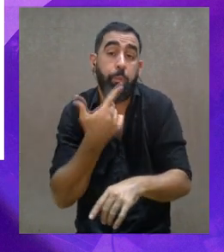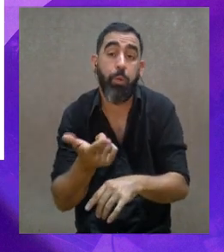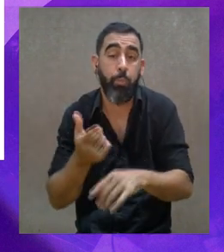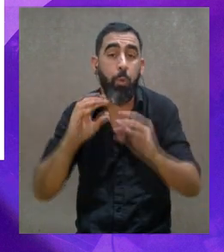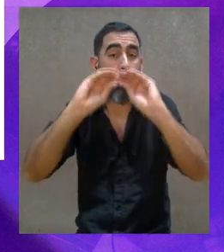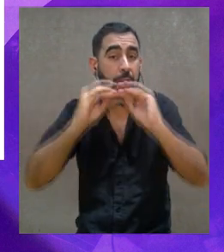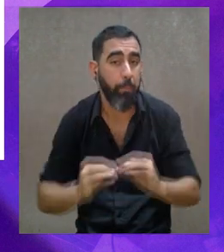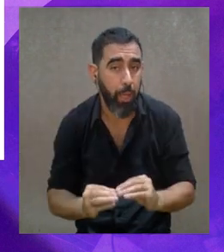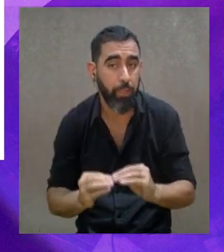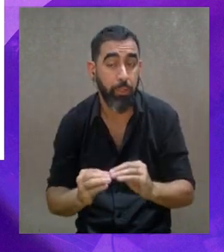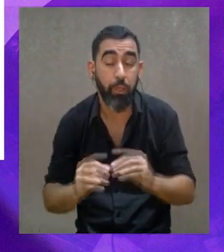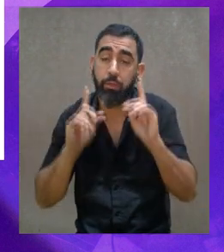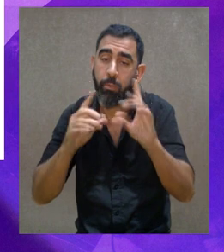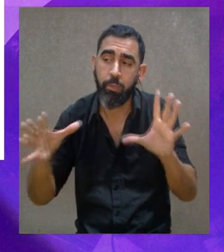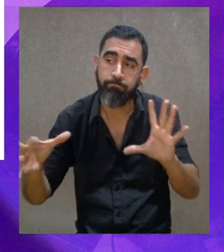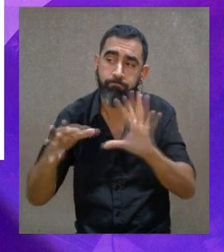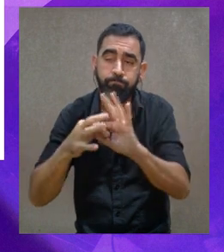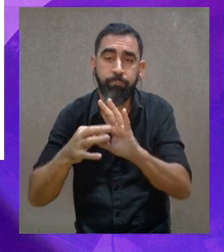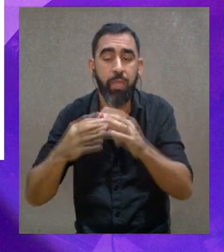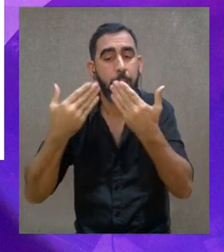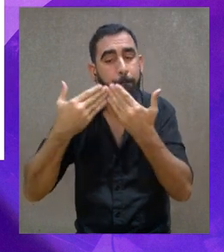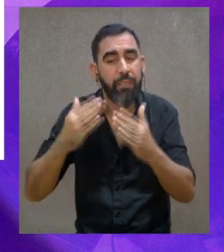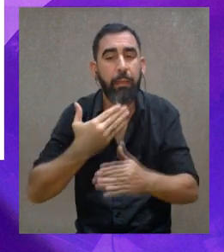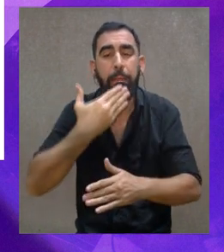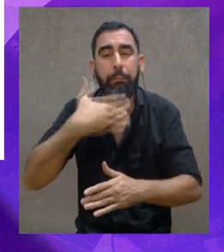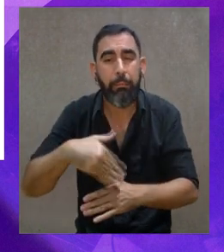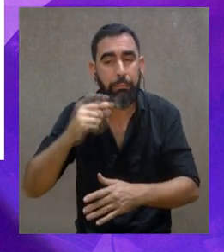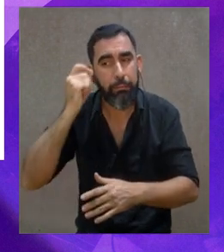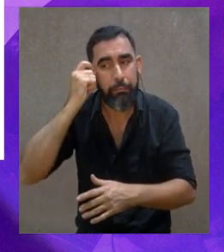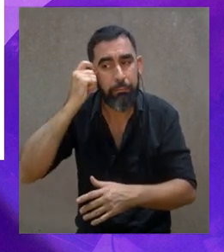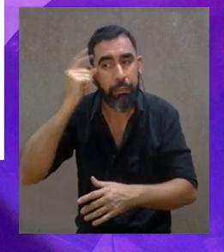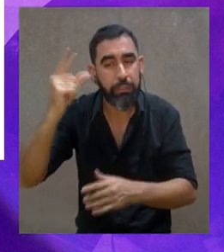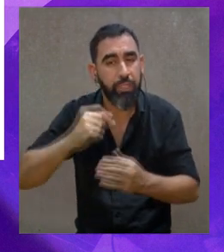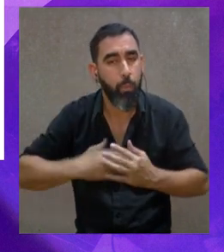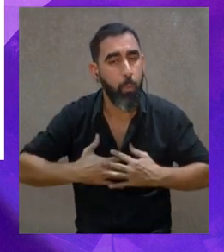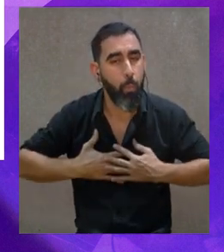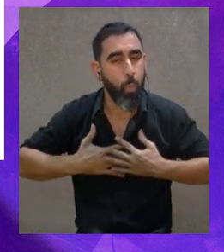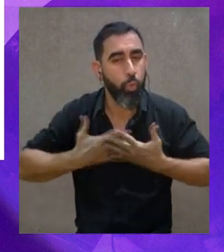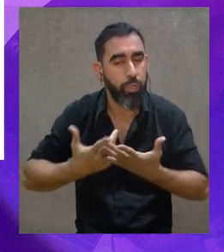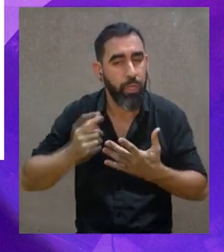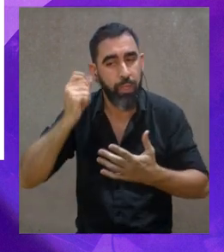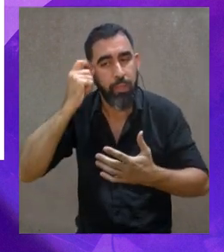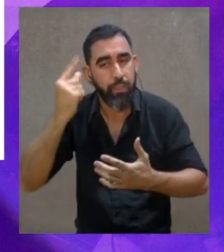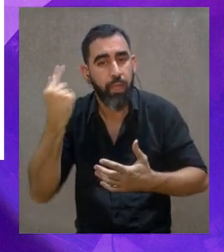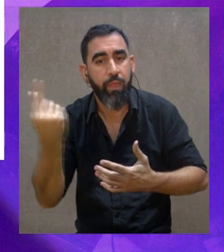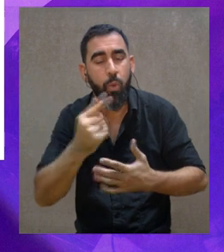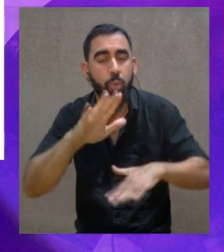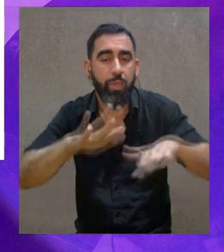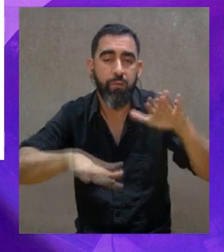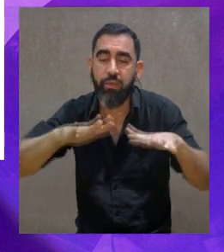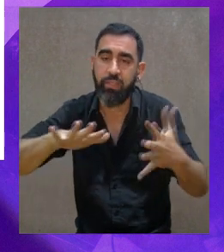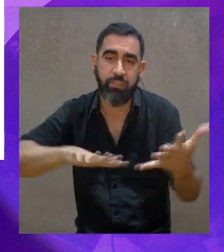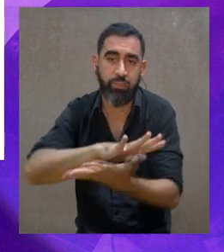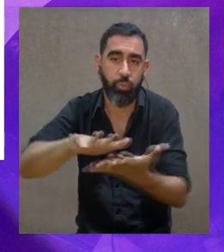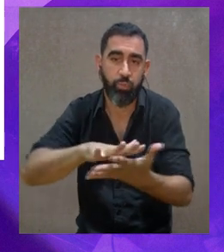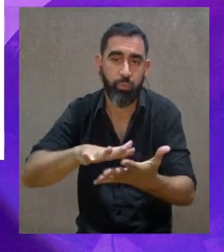lo que es la educación musical, desde lo que son las instituciones musicales, pero también lo que son las instituciones educativas,